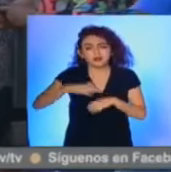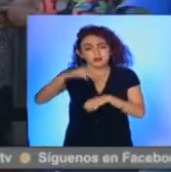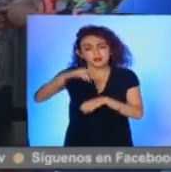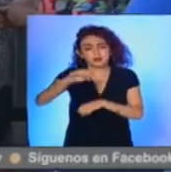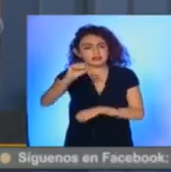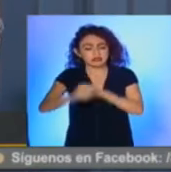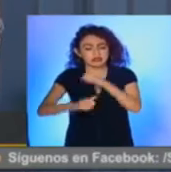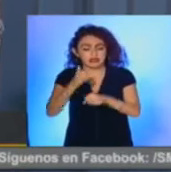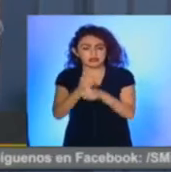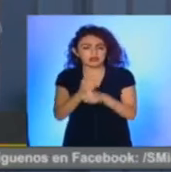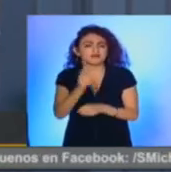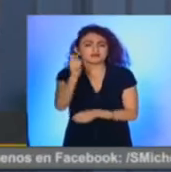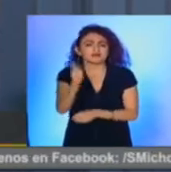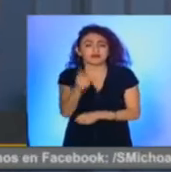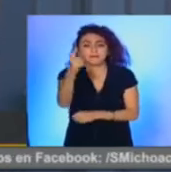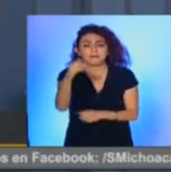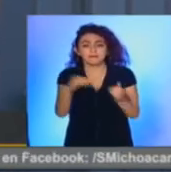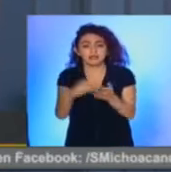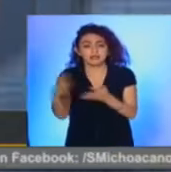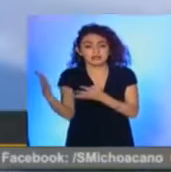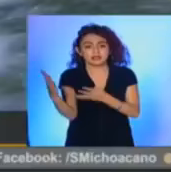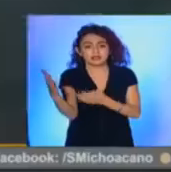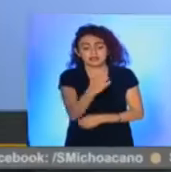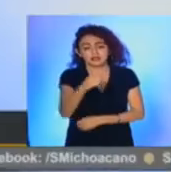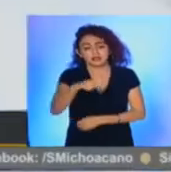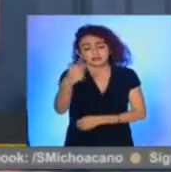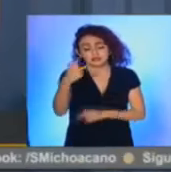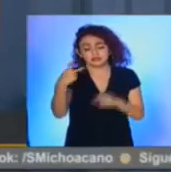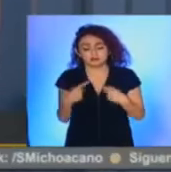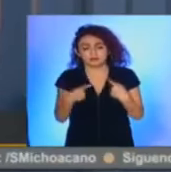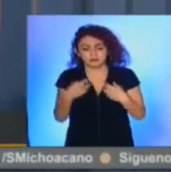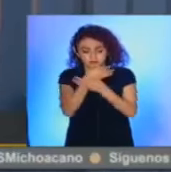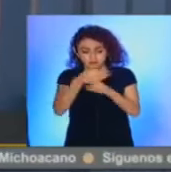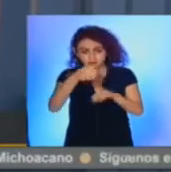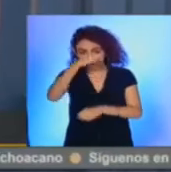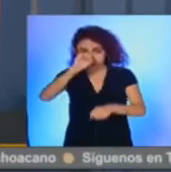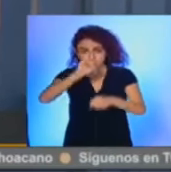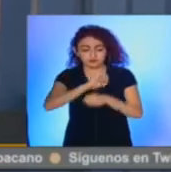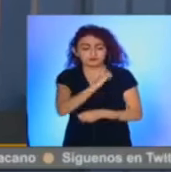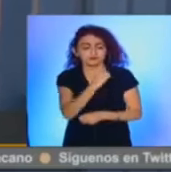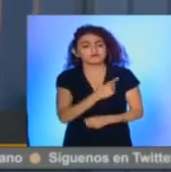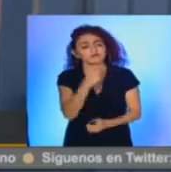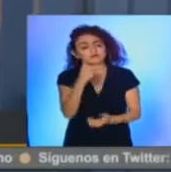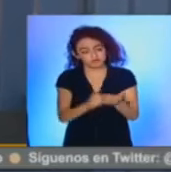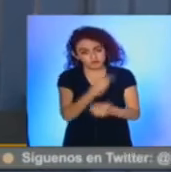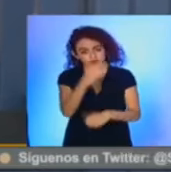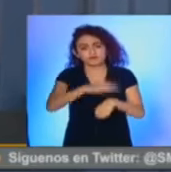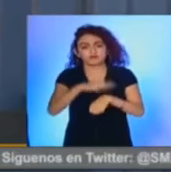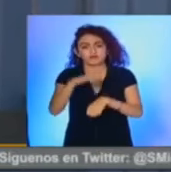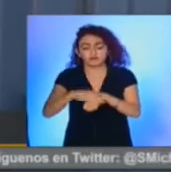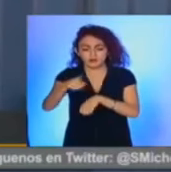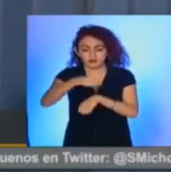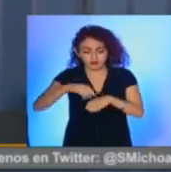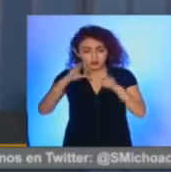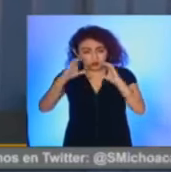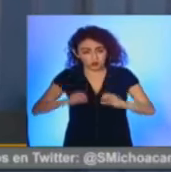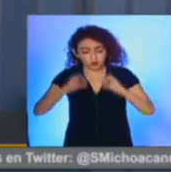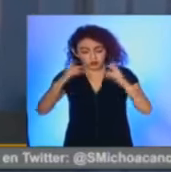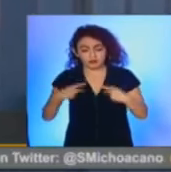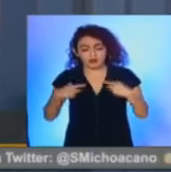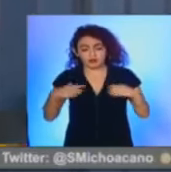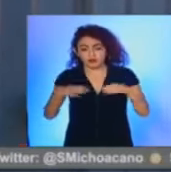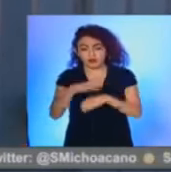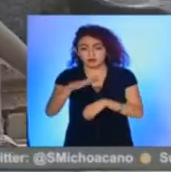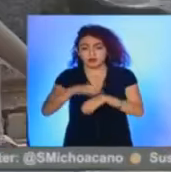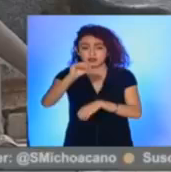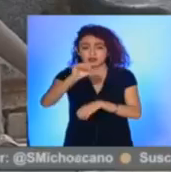60 años, es decir, 1.513 personas. Por lo anterior, la Secretaría de Salud de Michoacán reitera el exhorto para proteger a este sector vulnerable de la